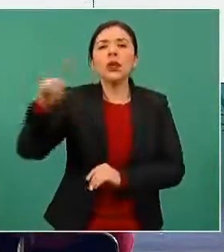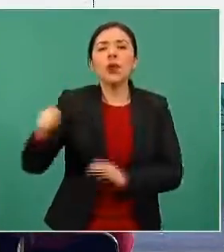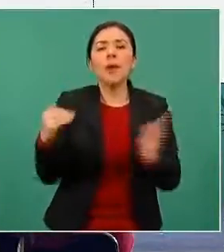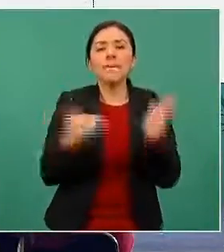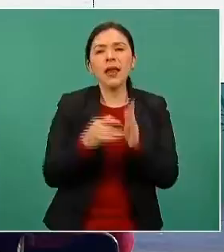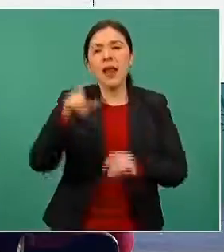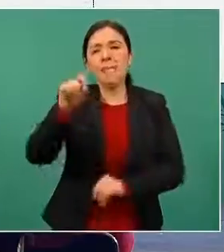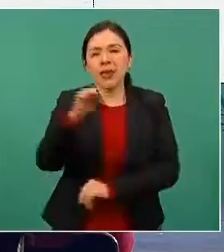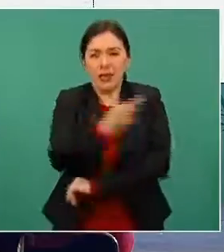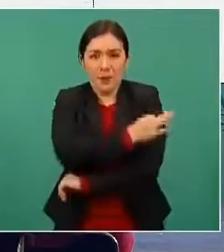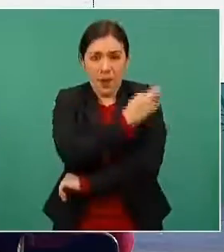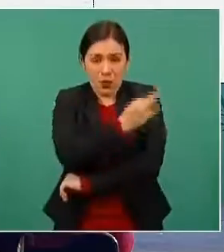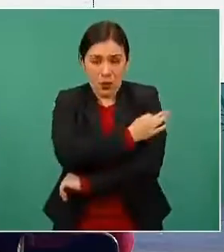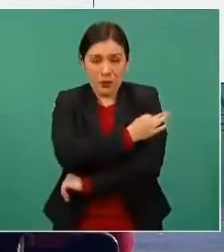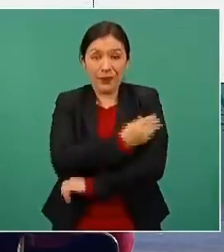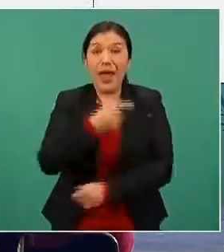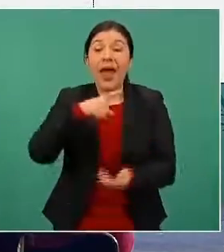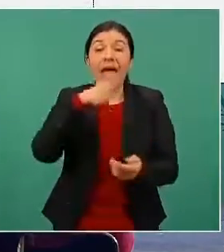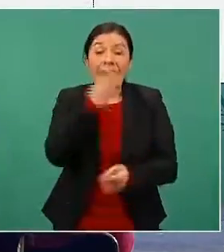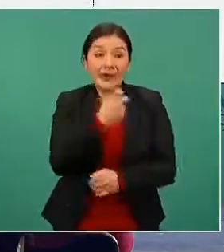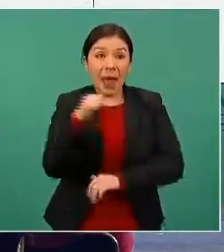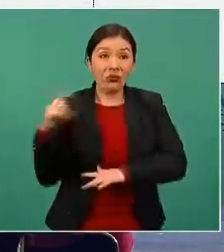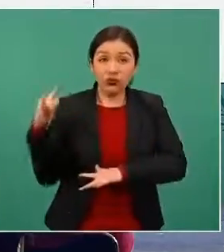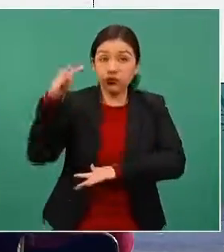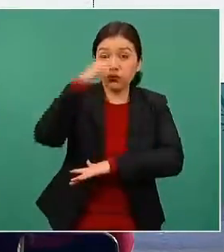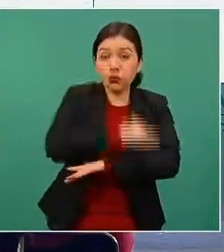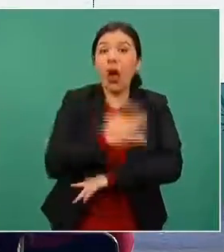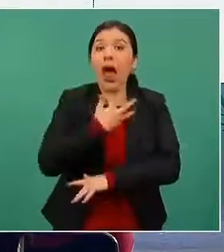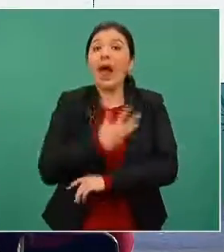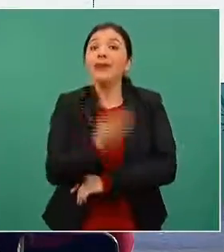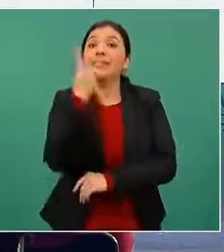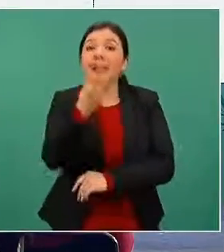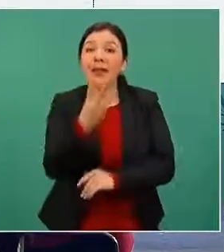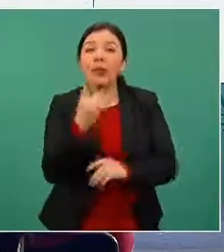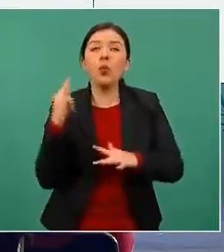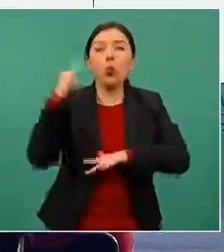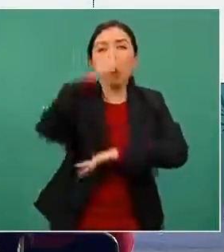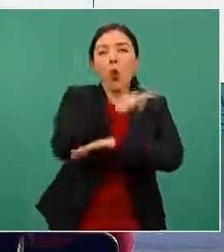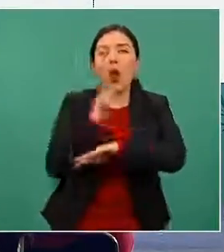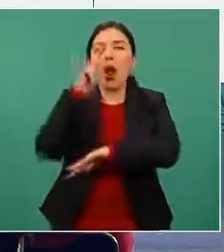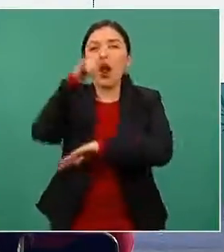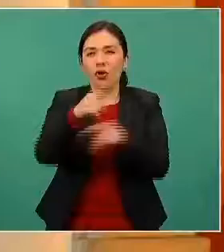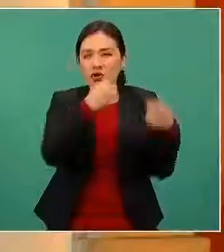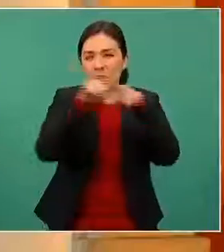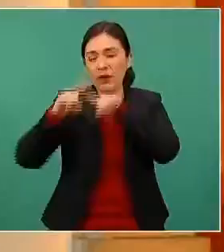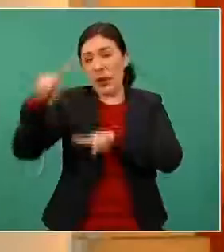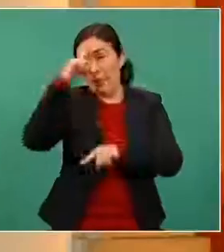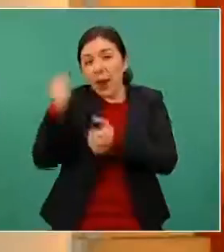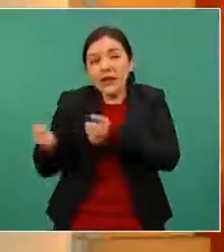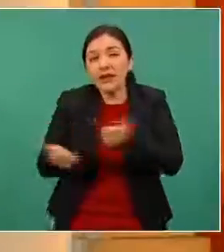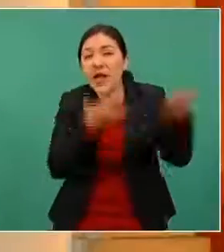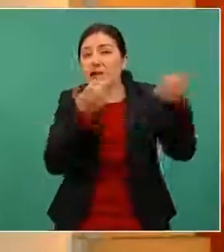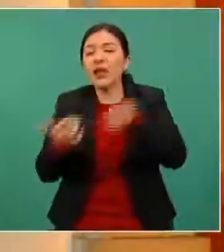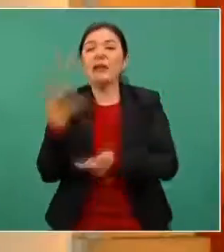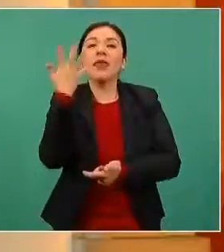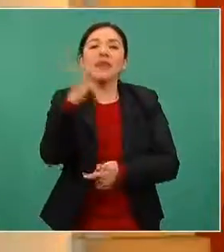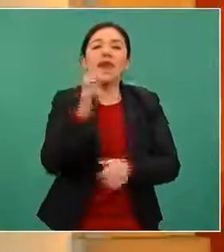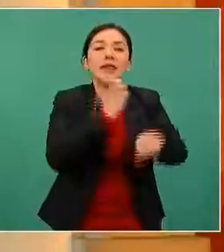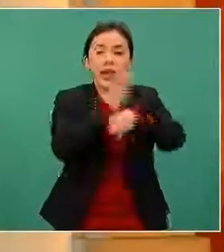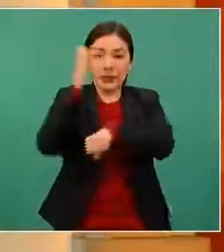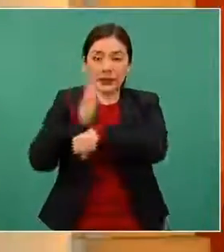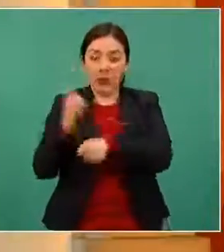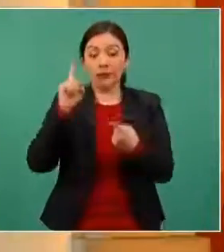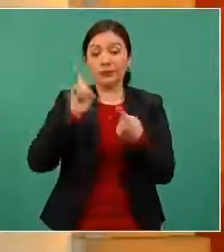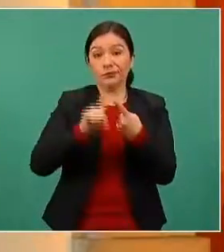dosis. En las aéreas se organizaron tres rutas aéreas para atender a 10 entidades federativas. La ruta